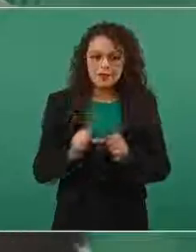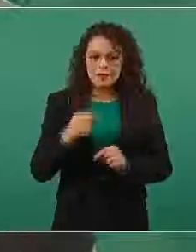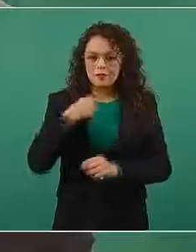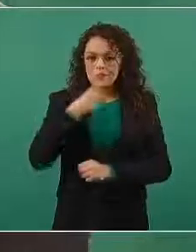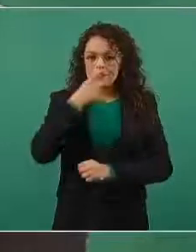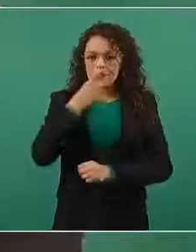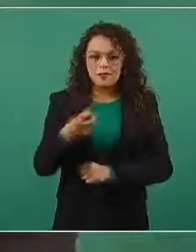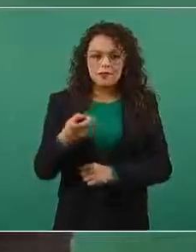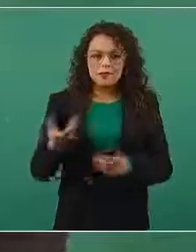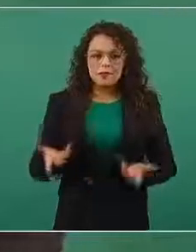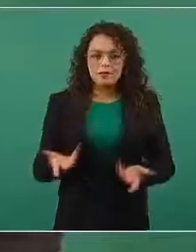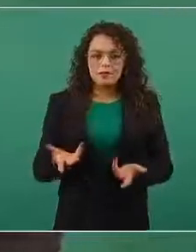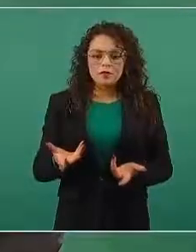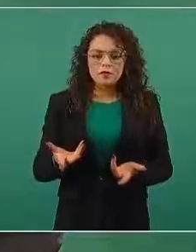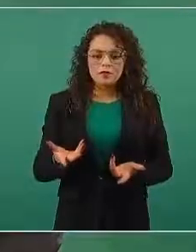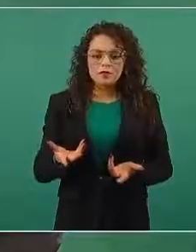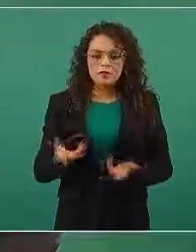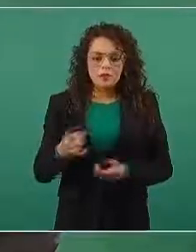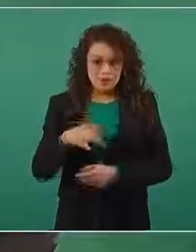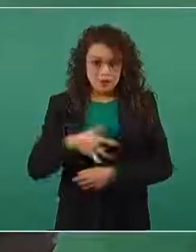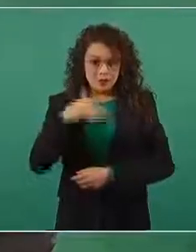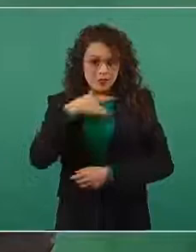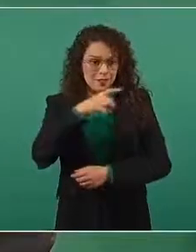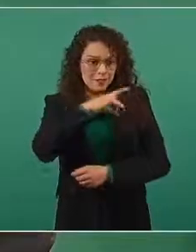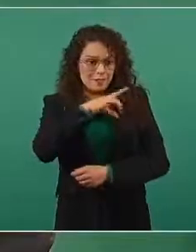nada que temer.